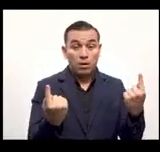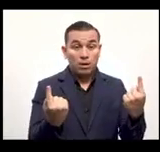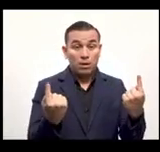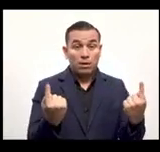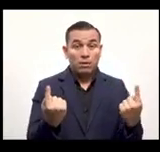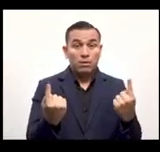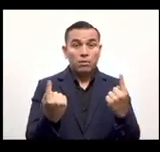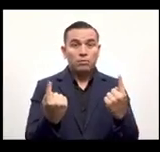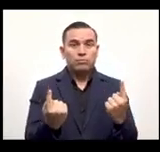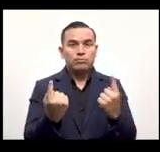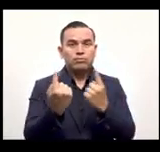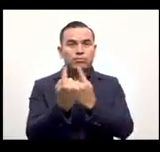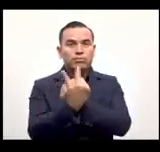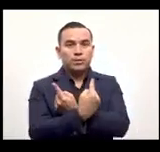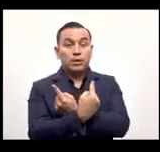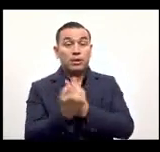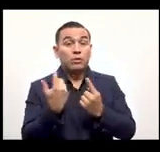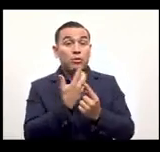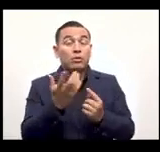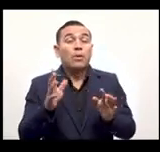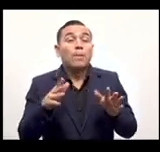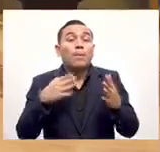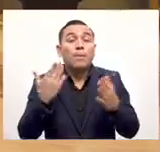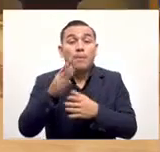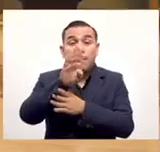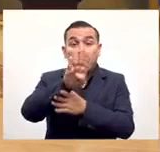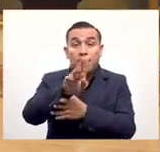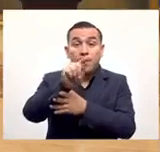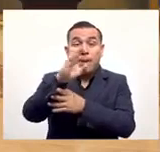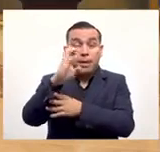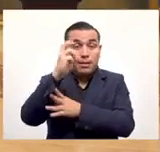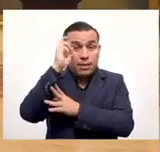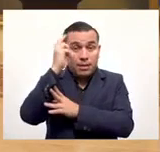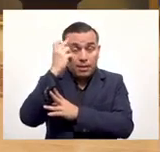se hace el pago en 3 dólares ahí se BTC porque son en bitcoins